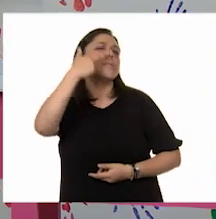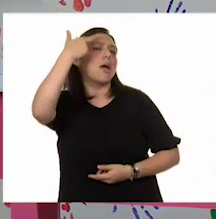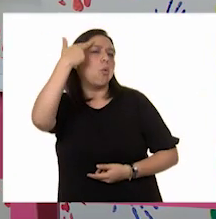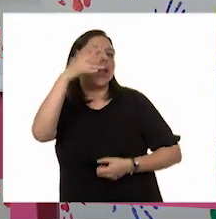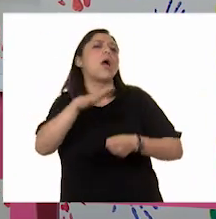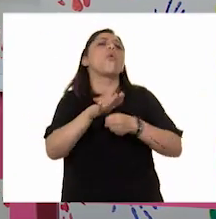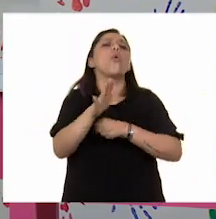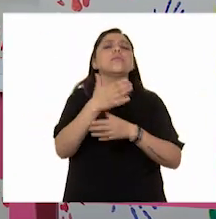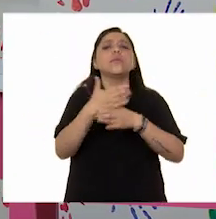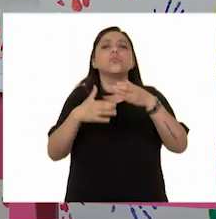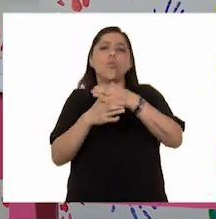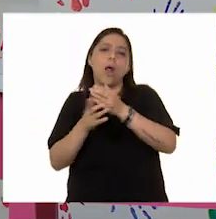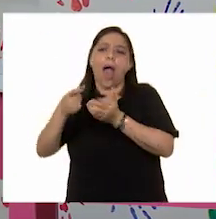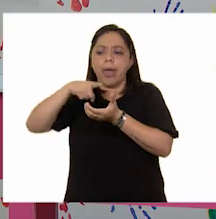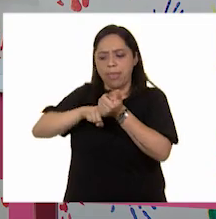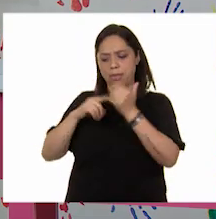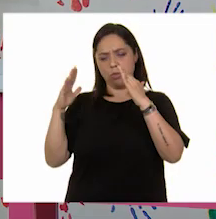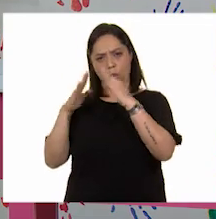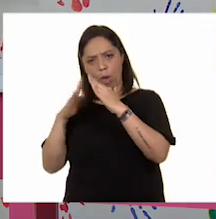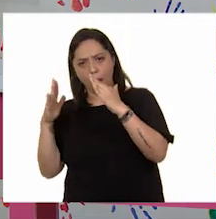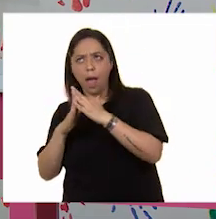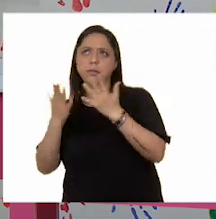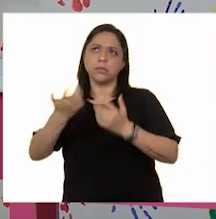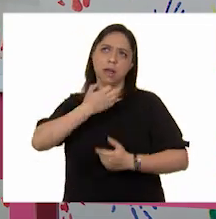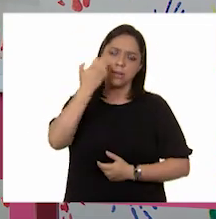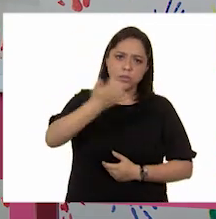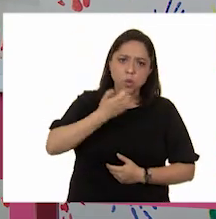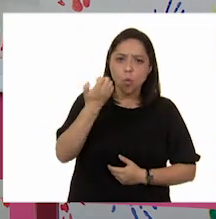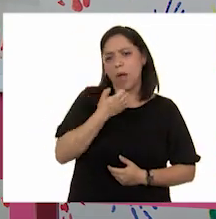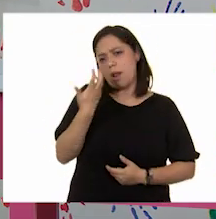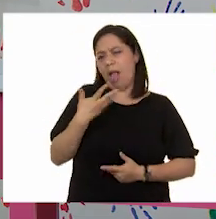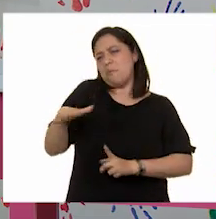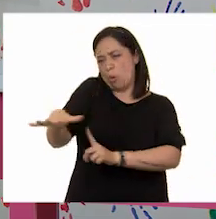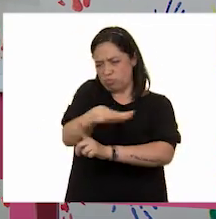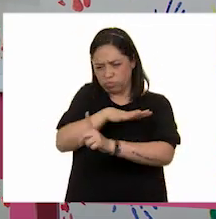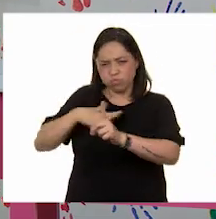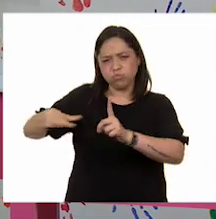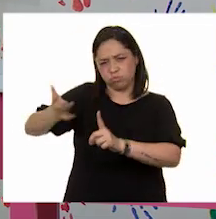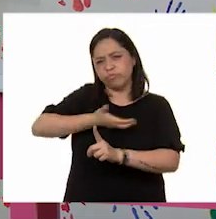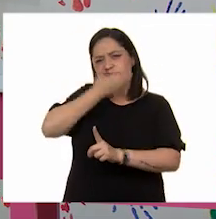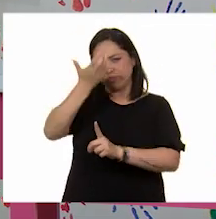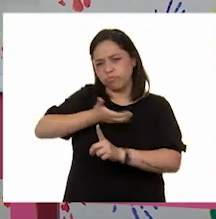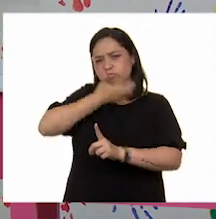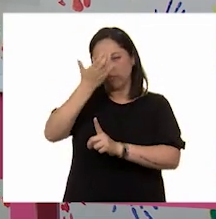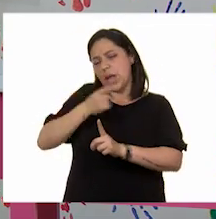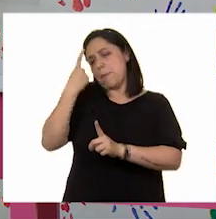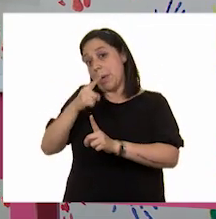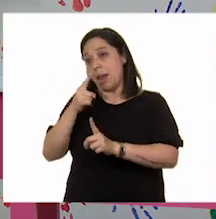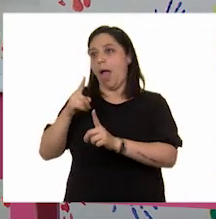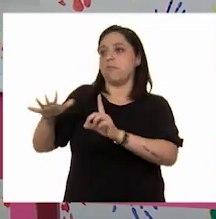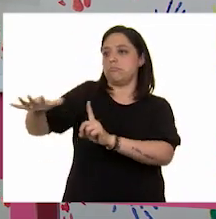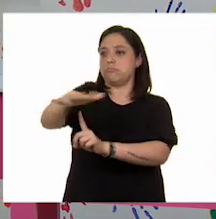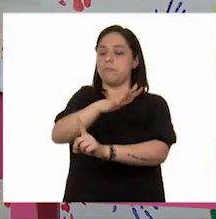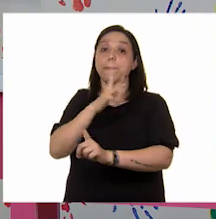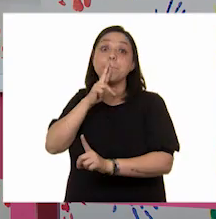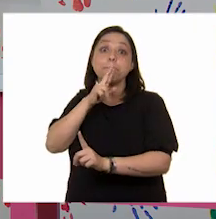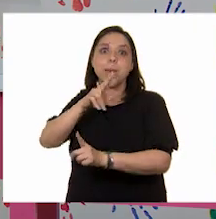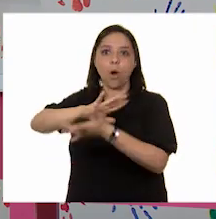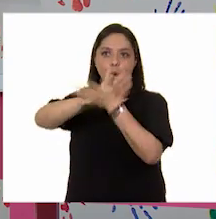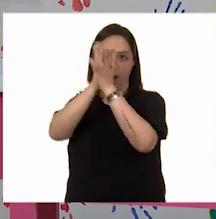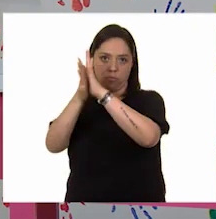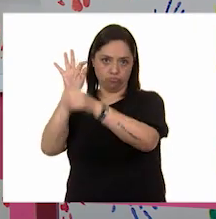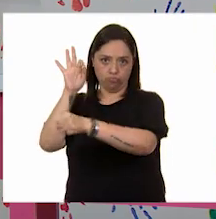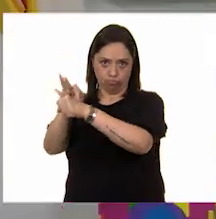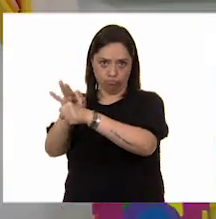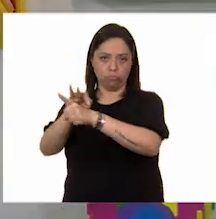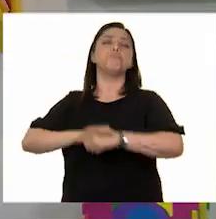hogares comunes, como en la casa, en la escuela y en nuestra comunidad para mejorar nuestro ambiente. ¿Qué les parece? Muy bien, muy bien,